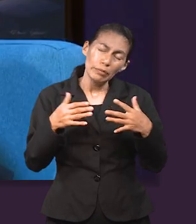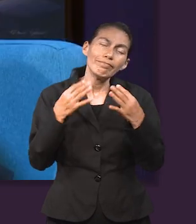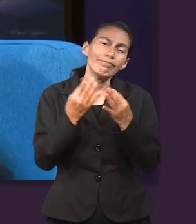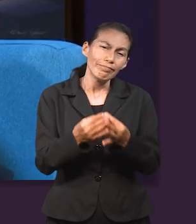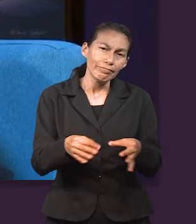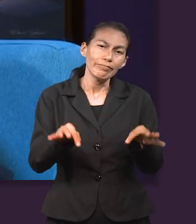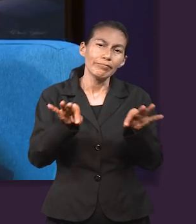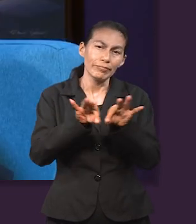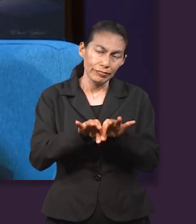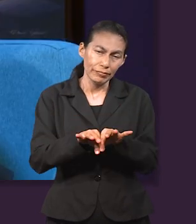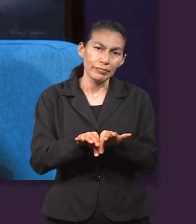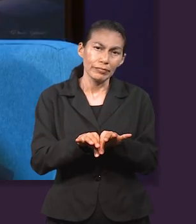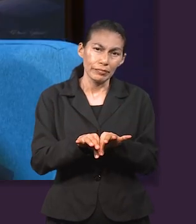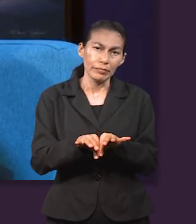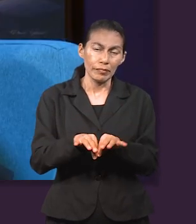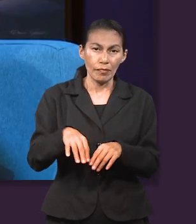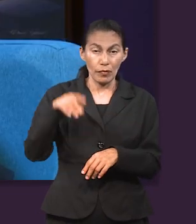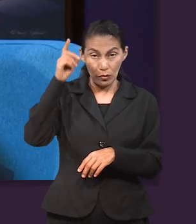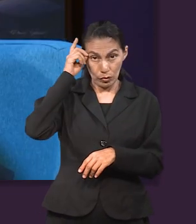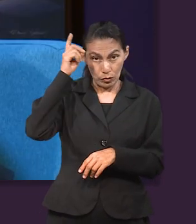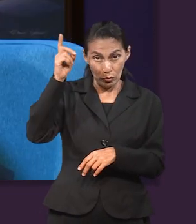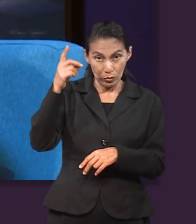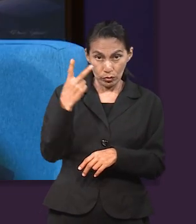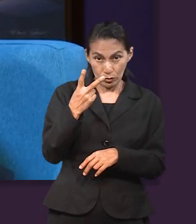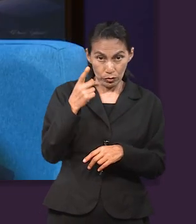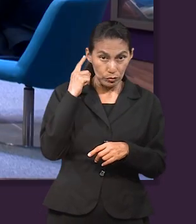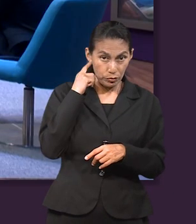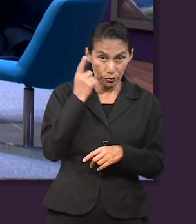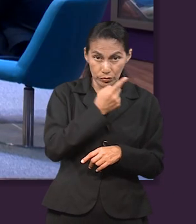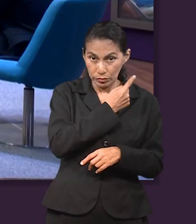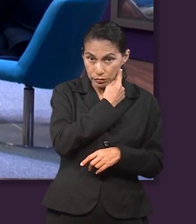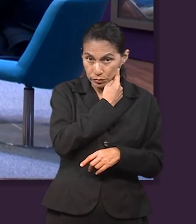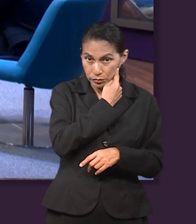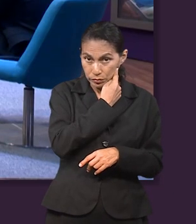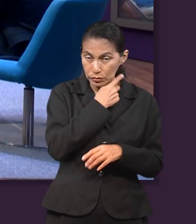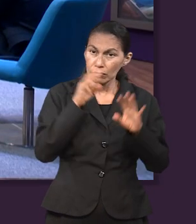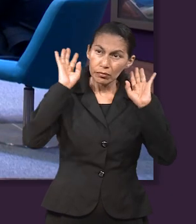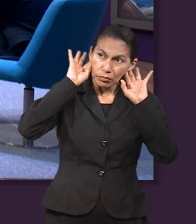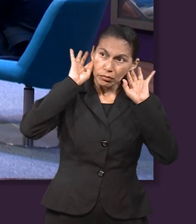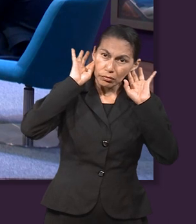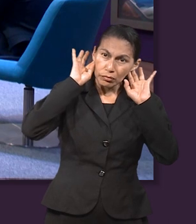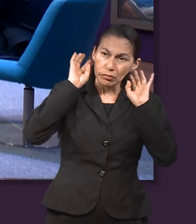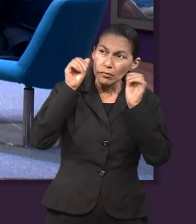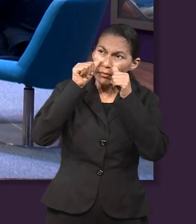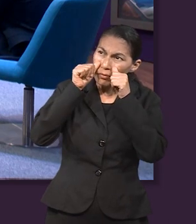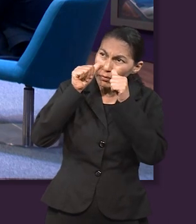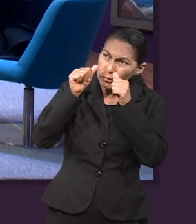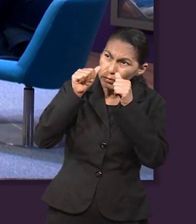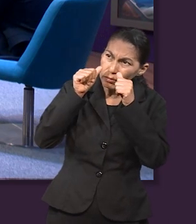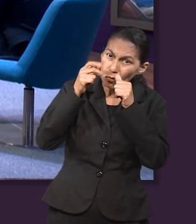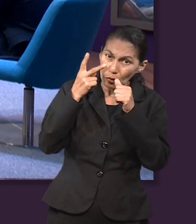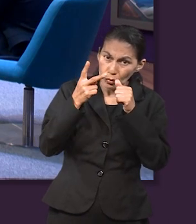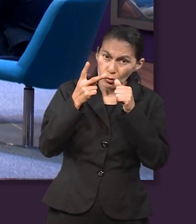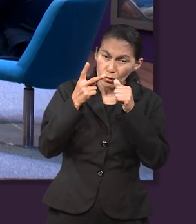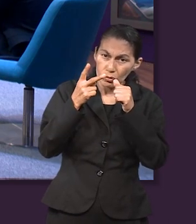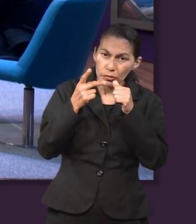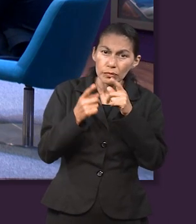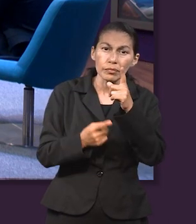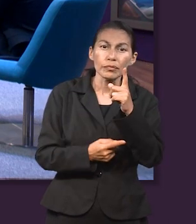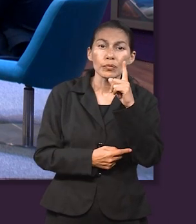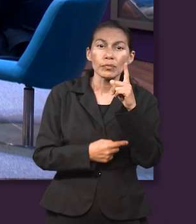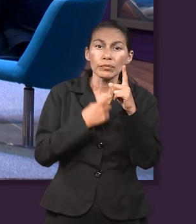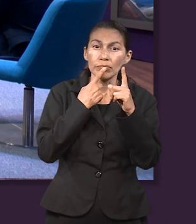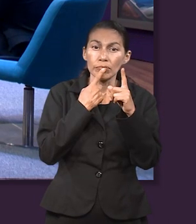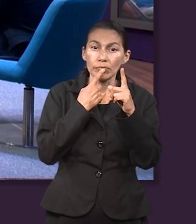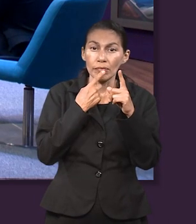Entonces, es clave escuchar esa voz de Dios, tenerla siempre con el oído. Es más, Dios nos dio